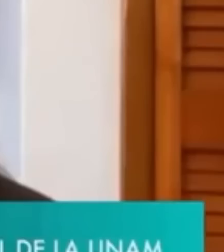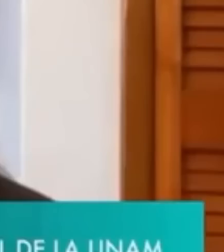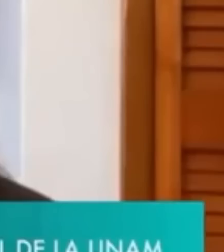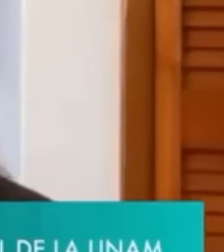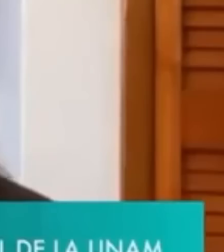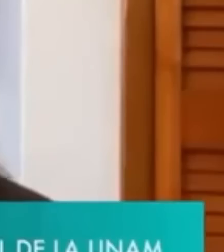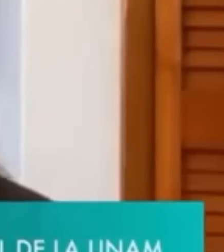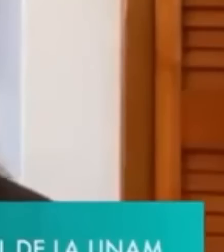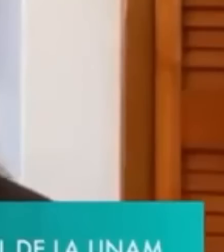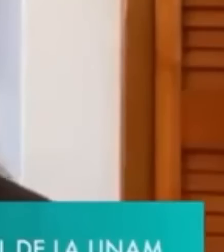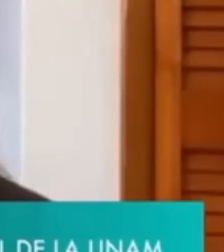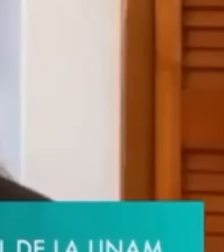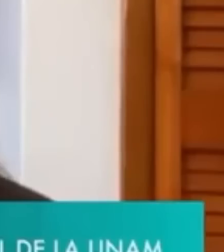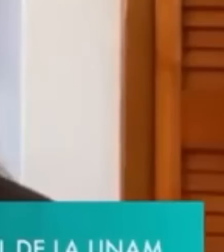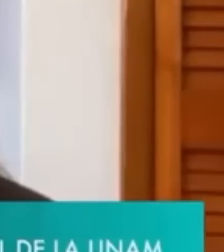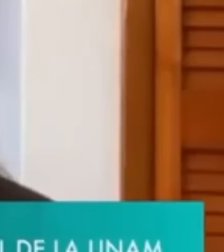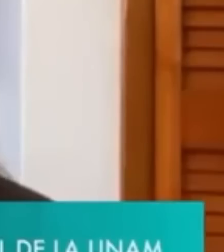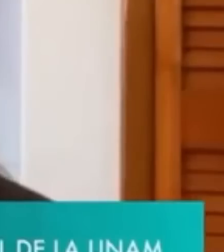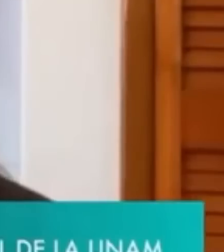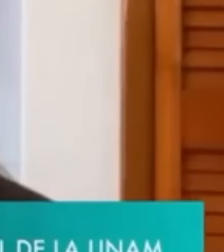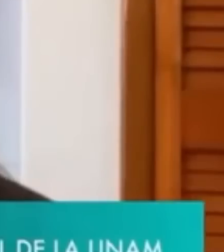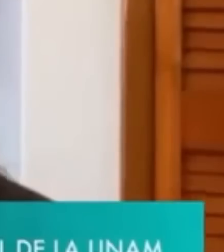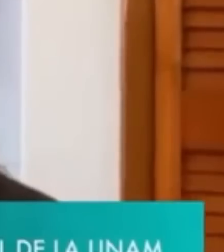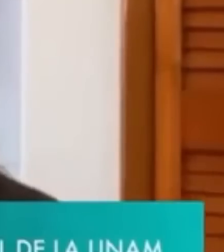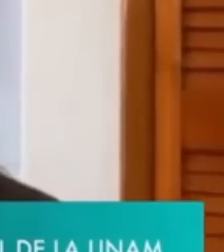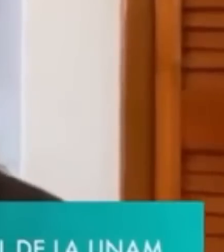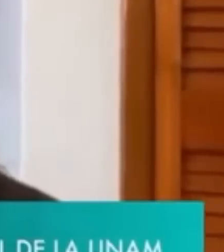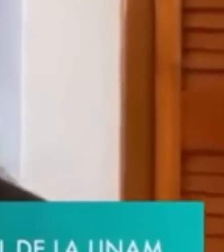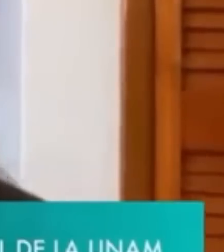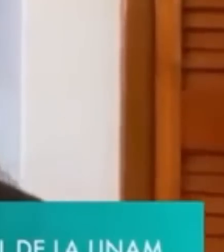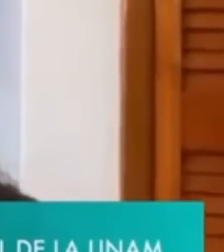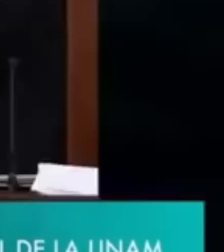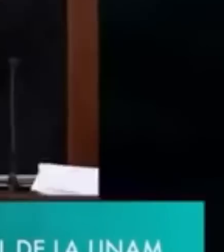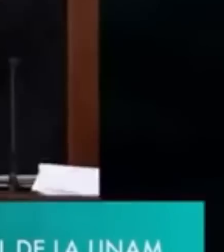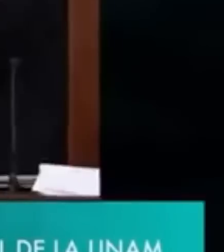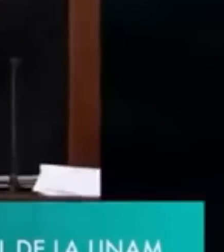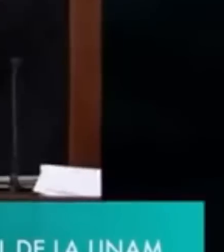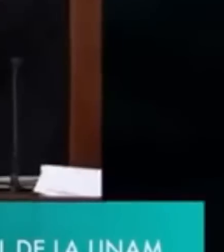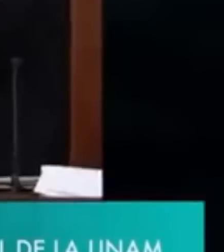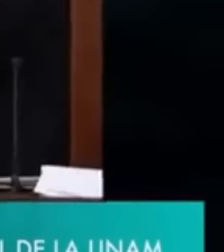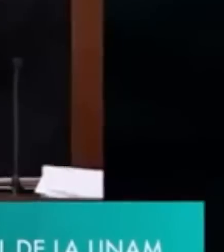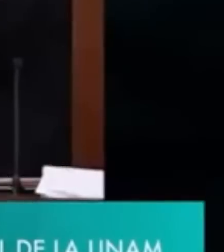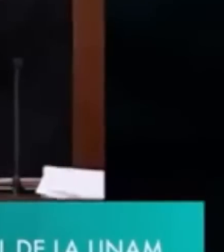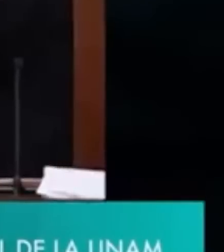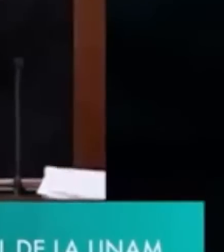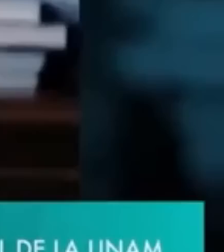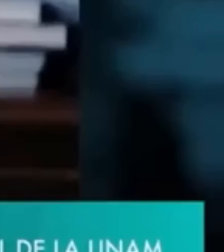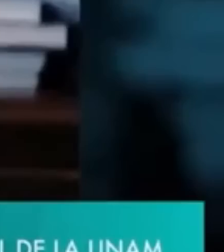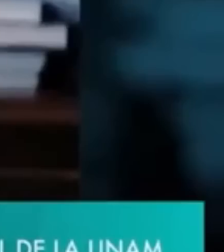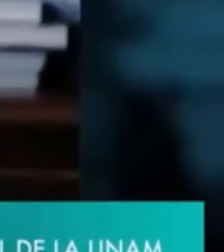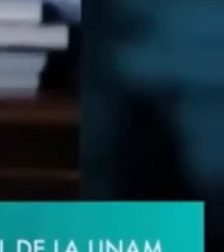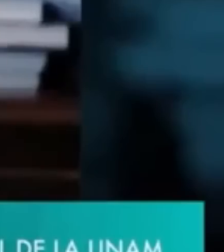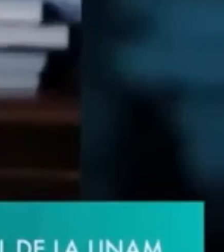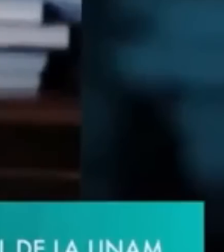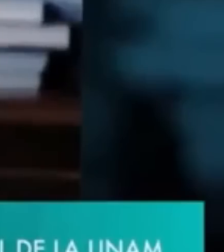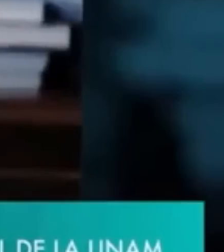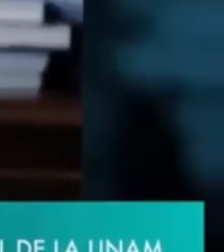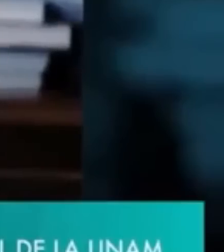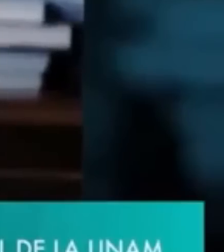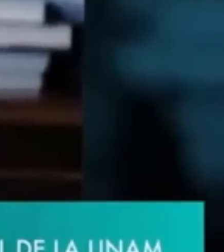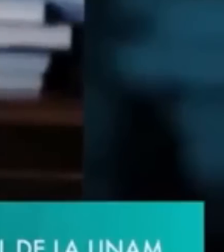correctamente emitido hace 35 años. Otro aspecto muy importante es que la tesis es un requisito de